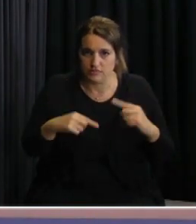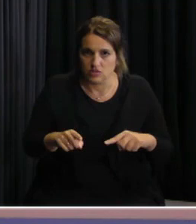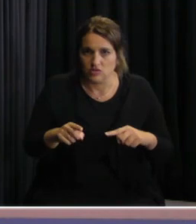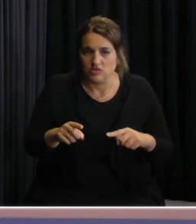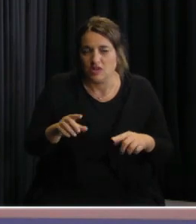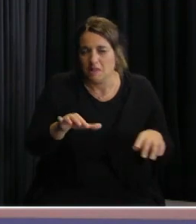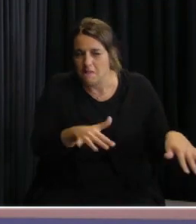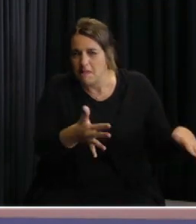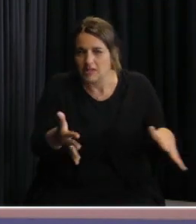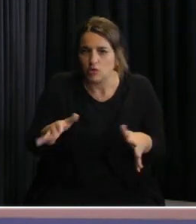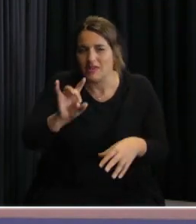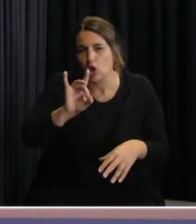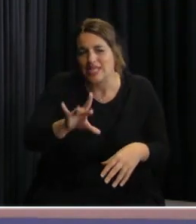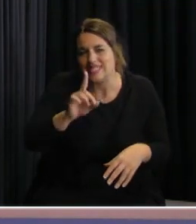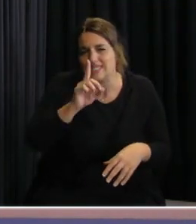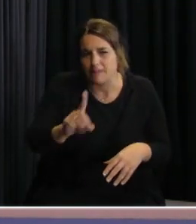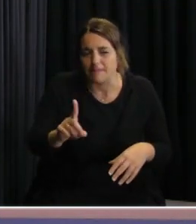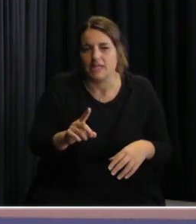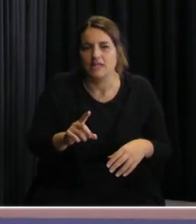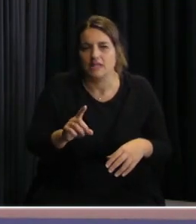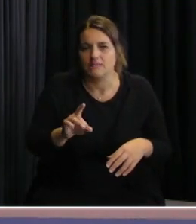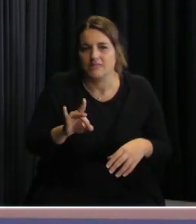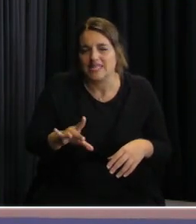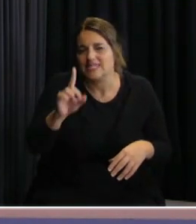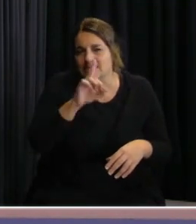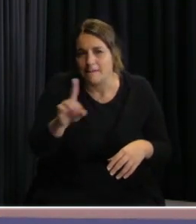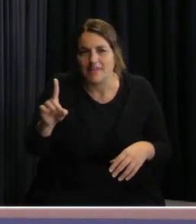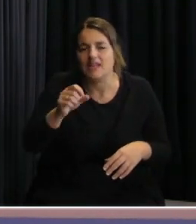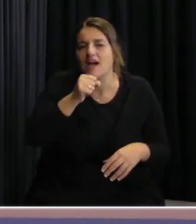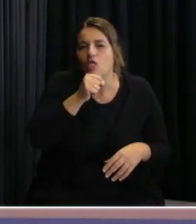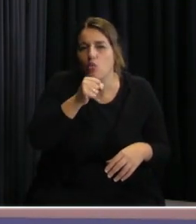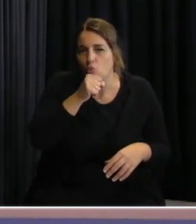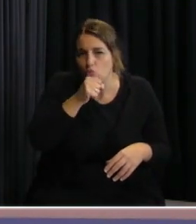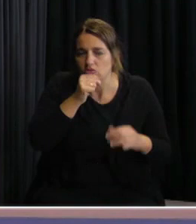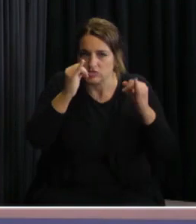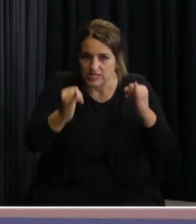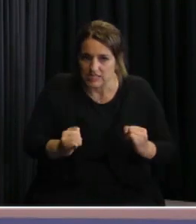Aproximadamente hay unos 15.000 adultos mayores